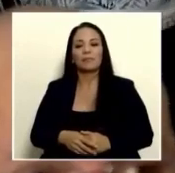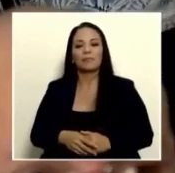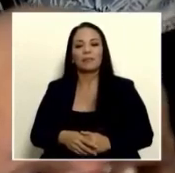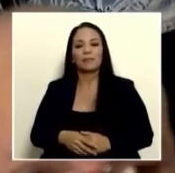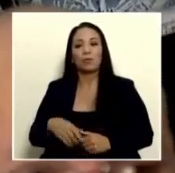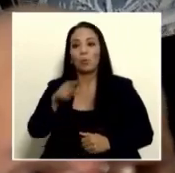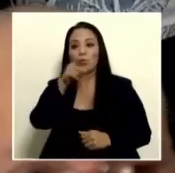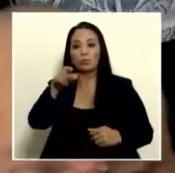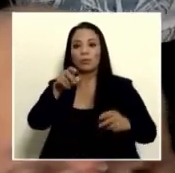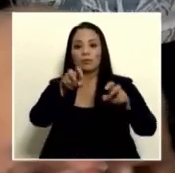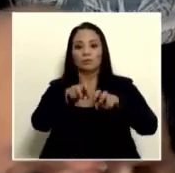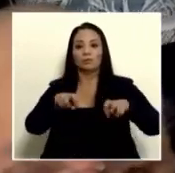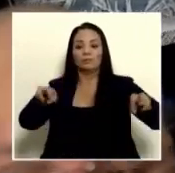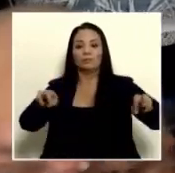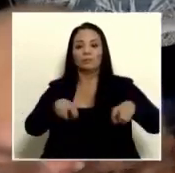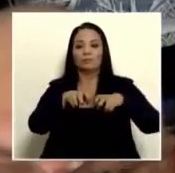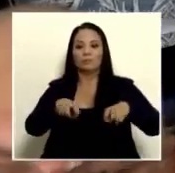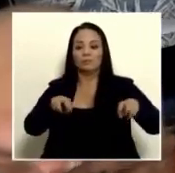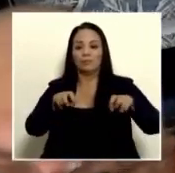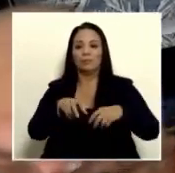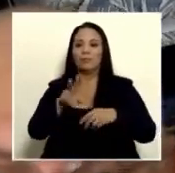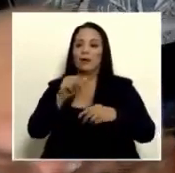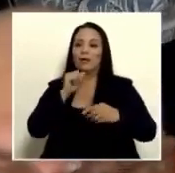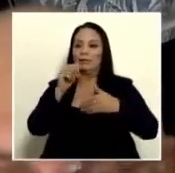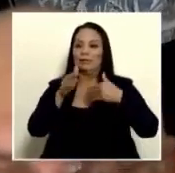para no tener que incomodar a los otros en el cine